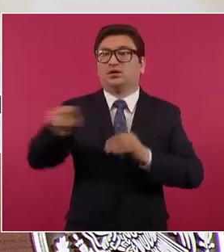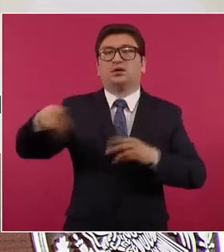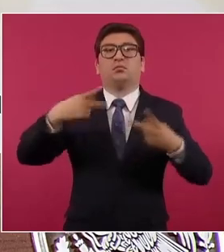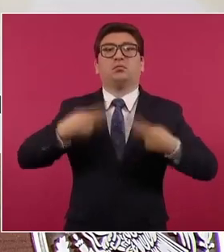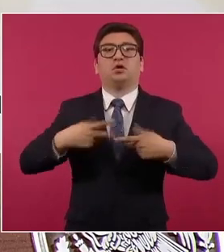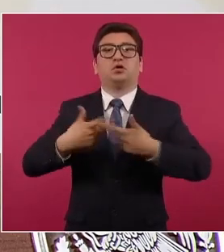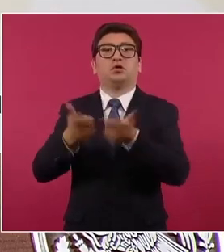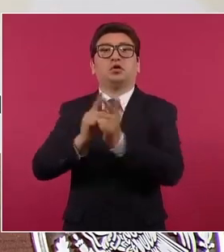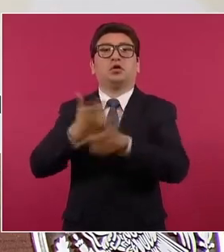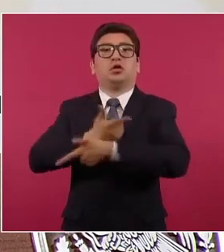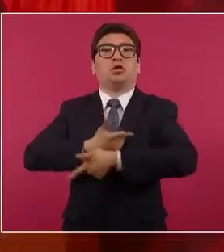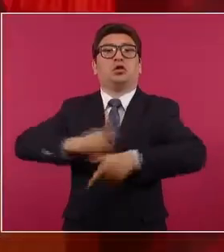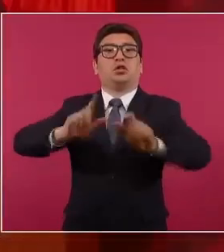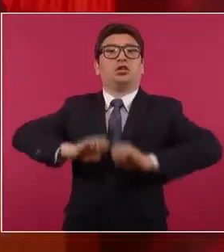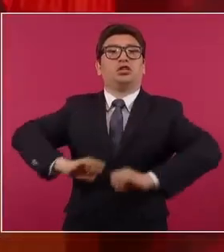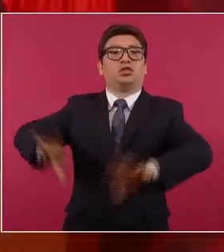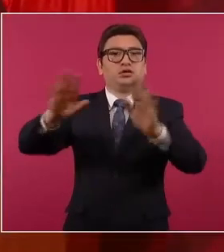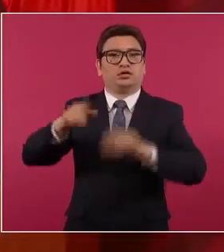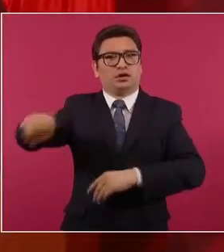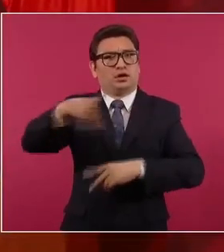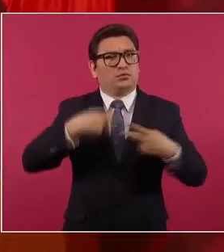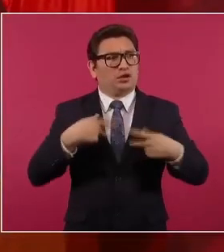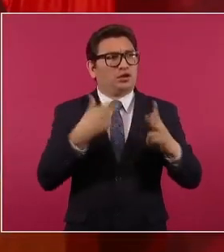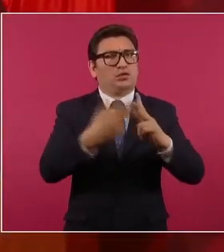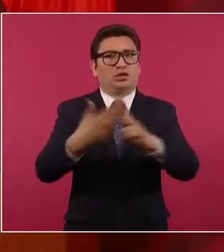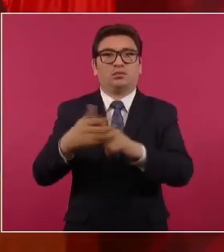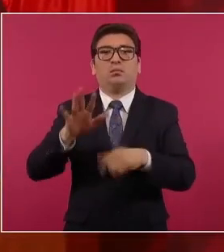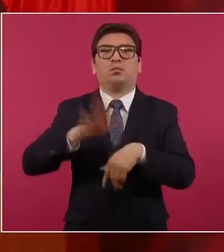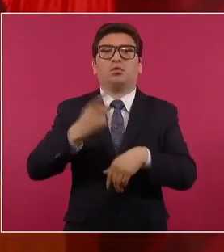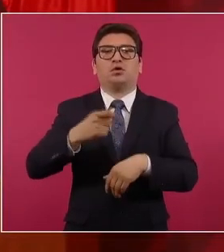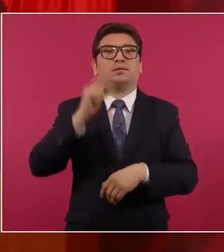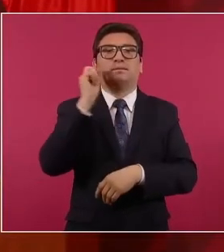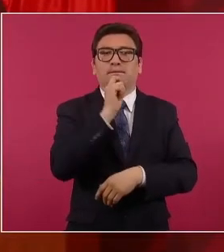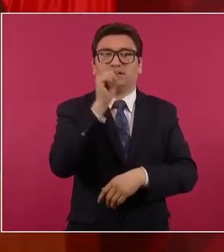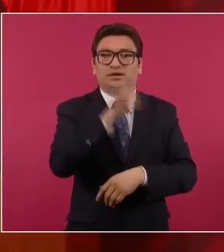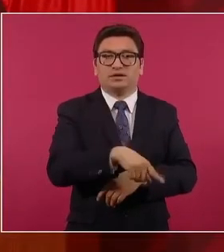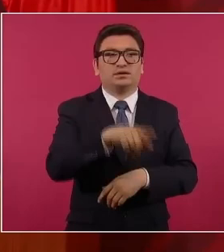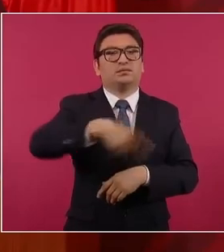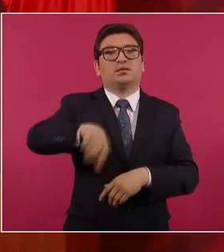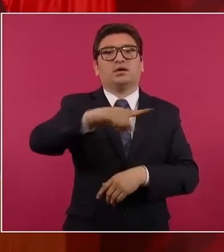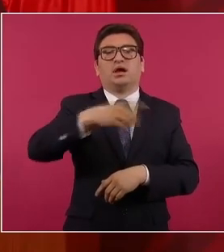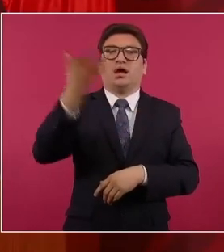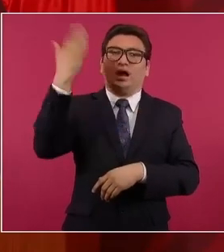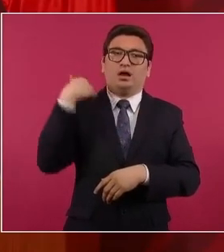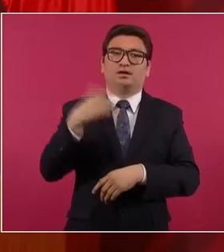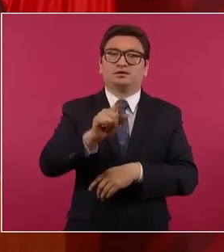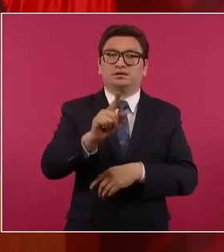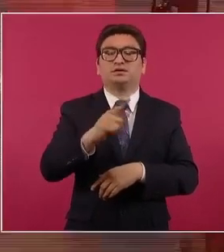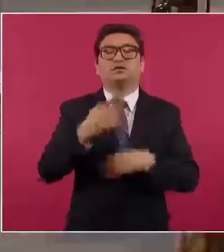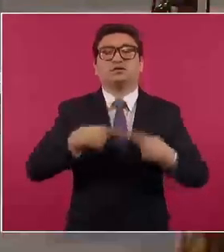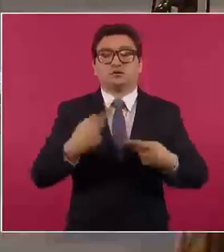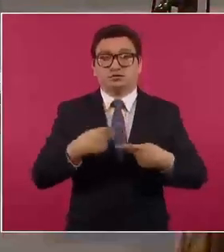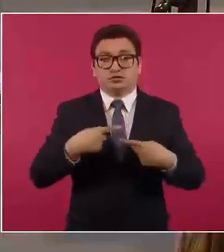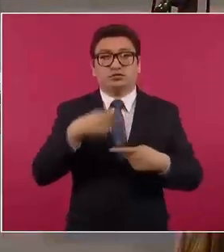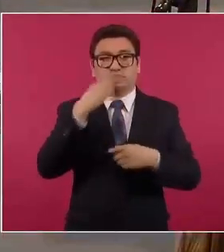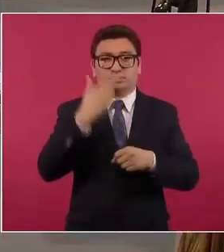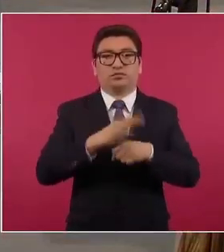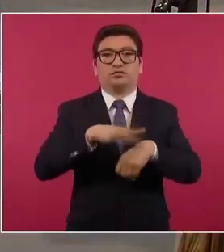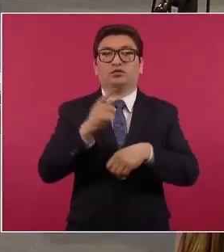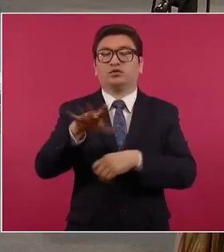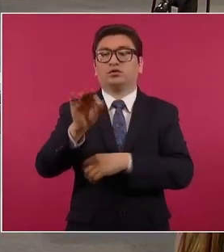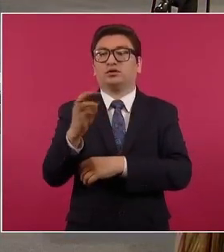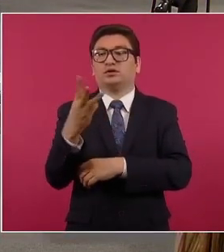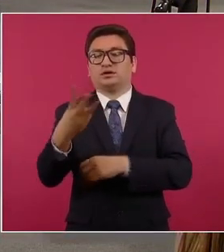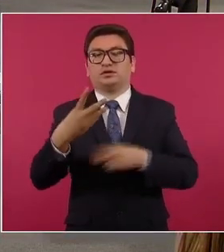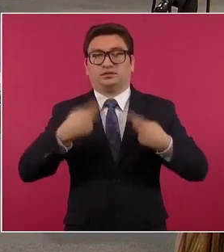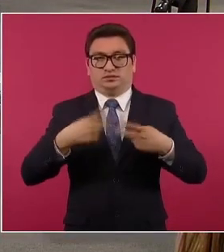asesinos de Acteal, como con los mismos argumentos con los que se liberó a más de 70 responsables de la desaparición de 43 estudiantes